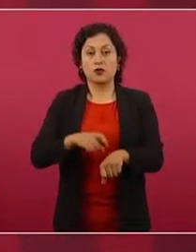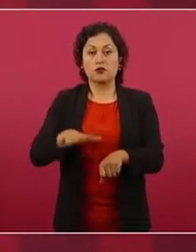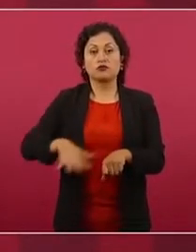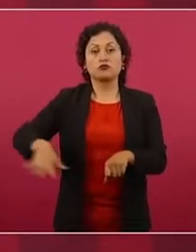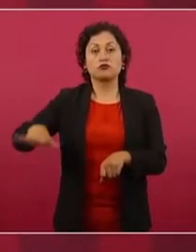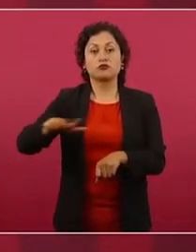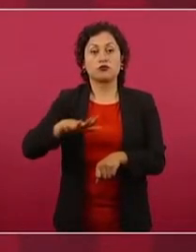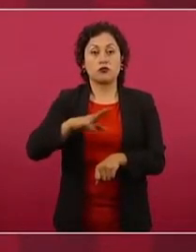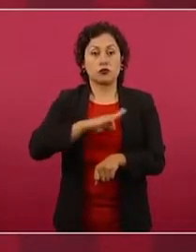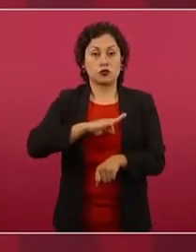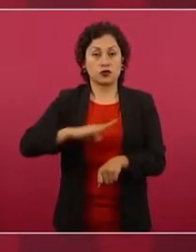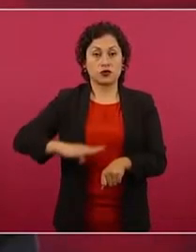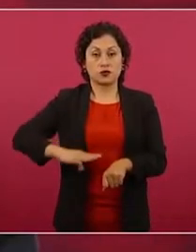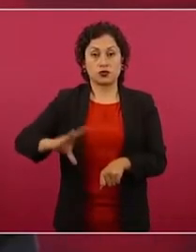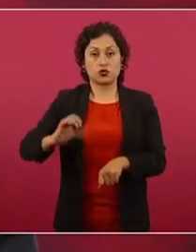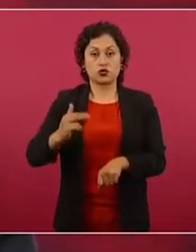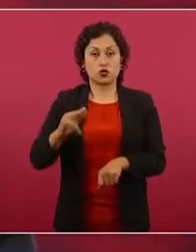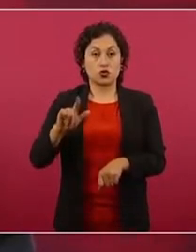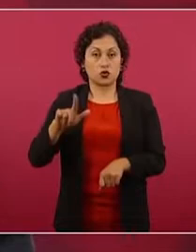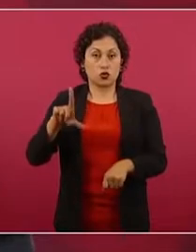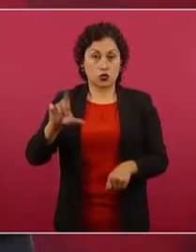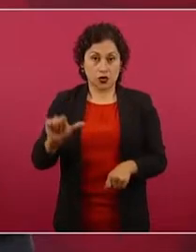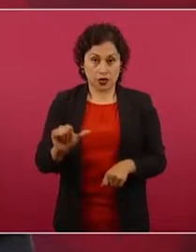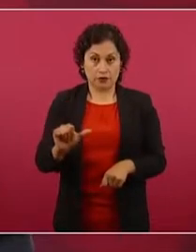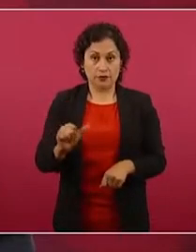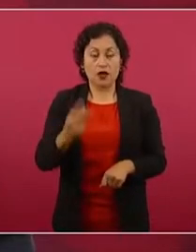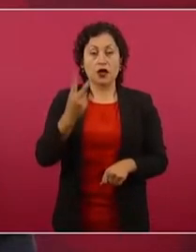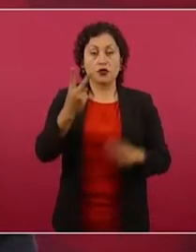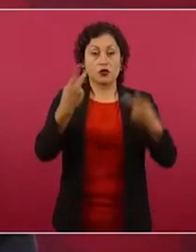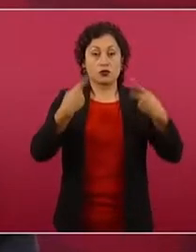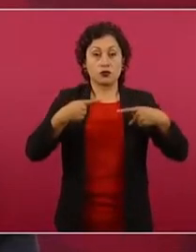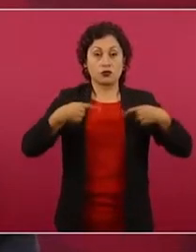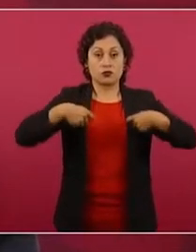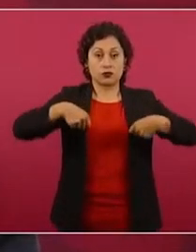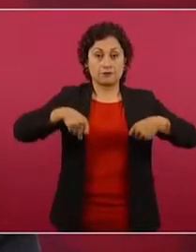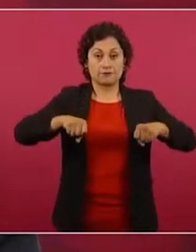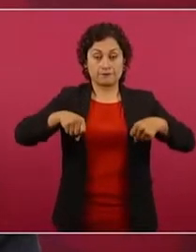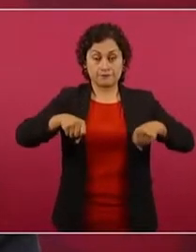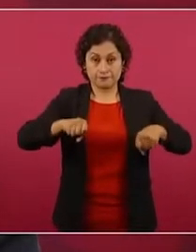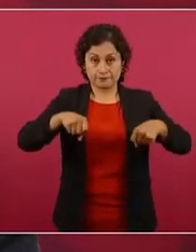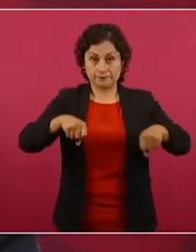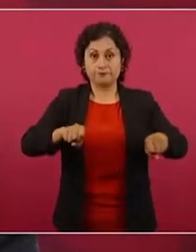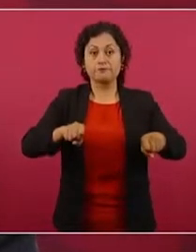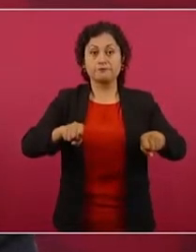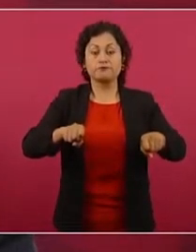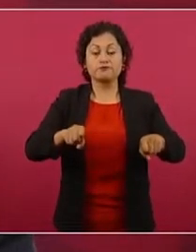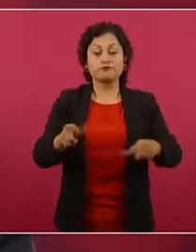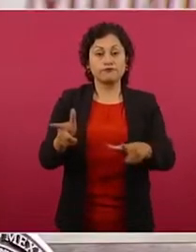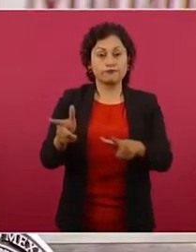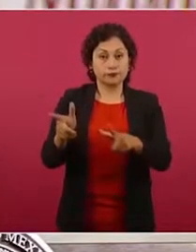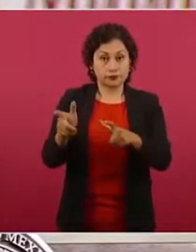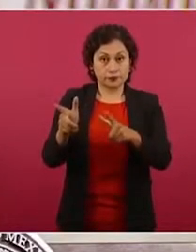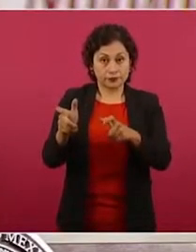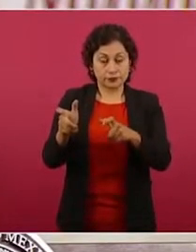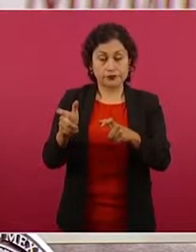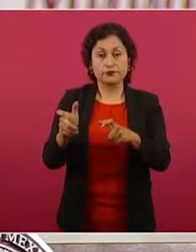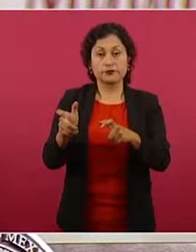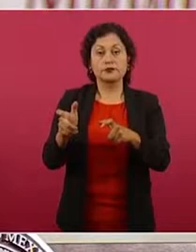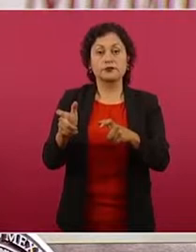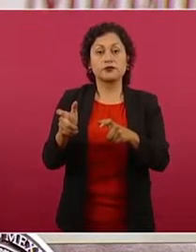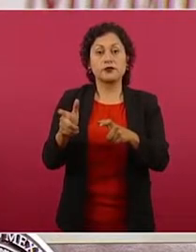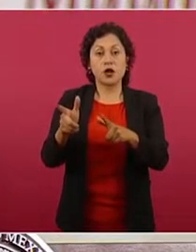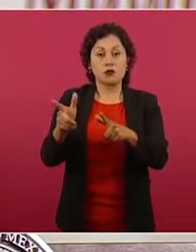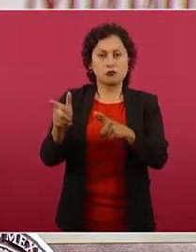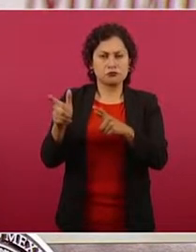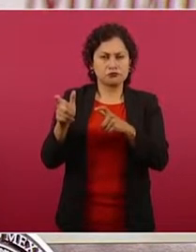Dos sujetos en una motocicleta disparan varios